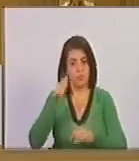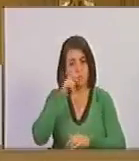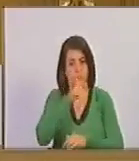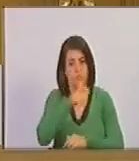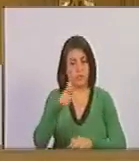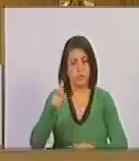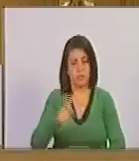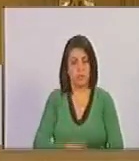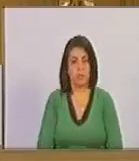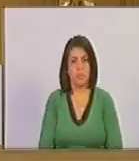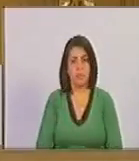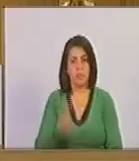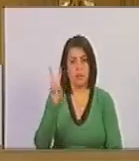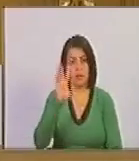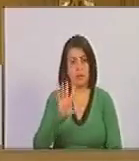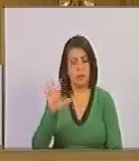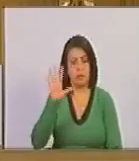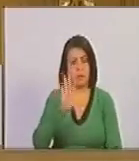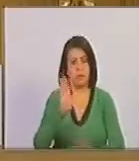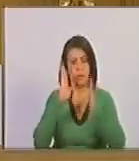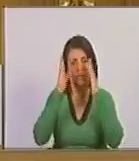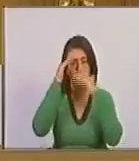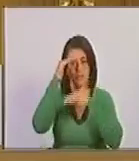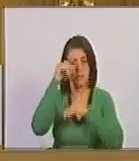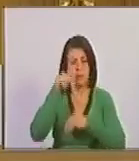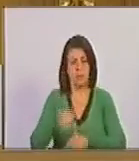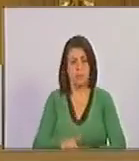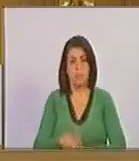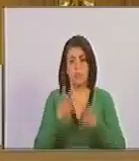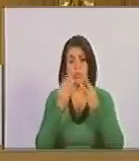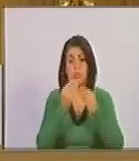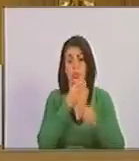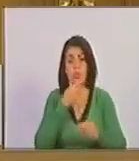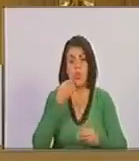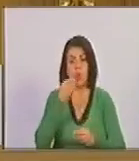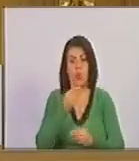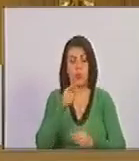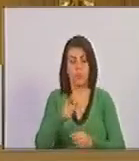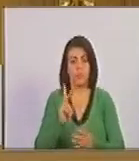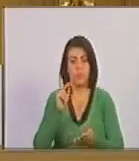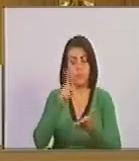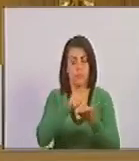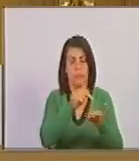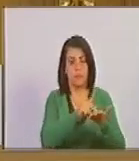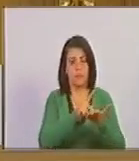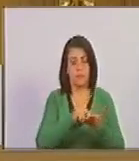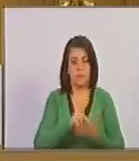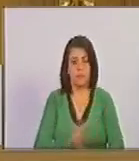que Venezuela atendió a miles de jóvenes que llegaron